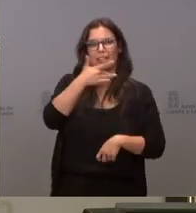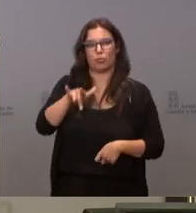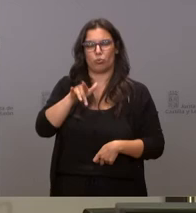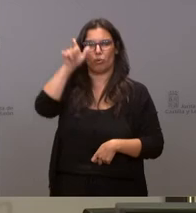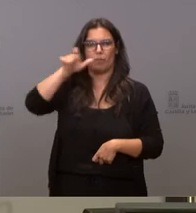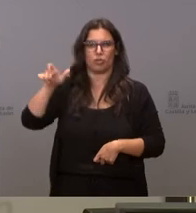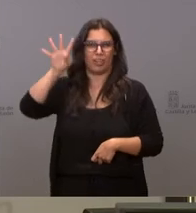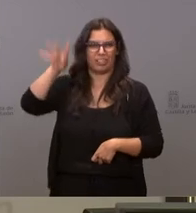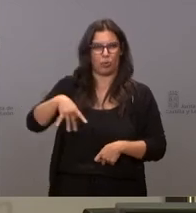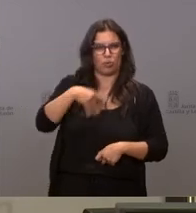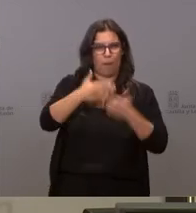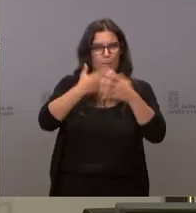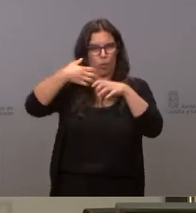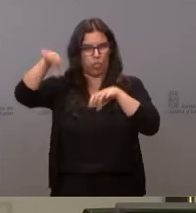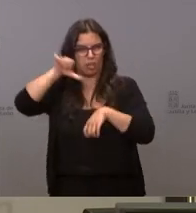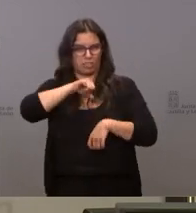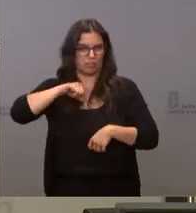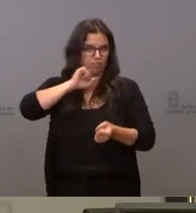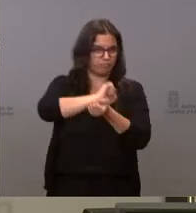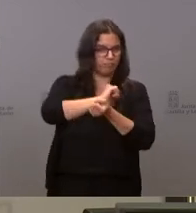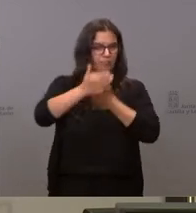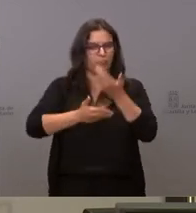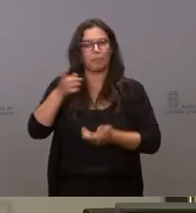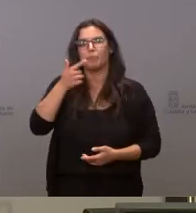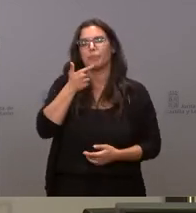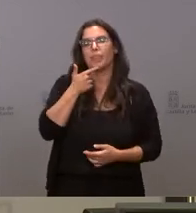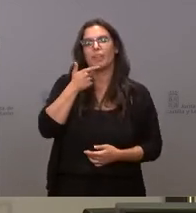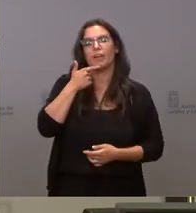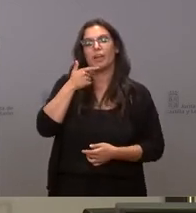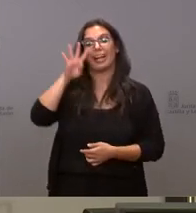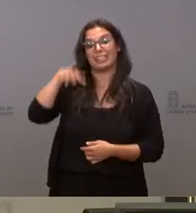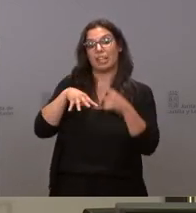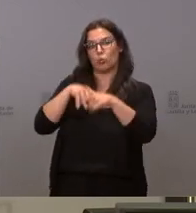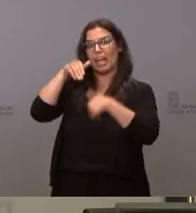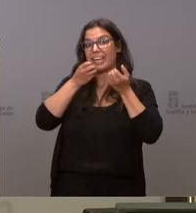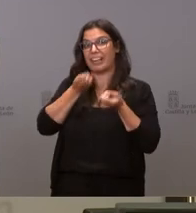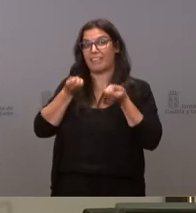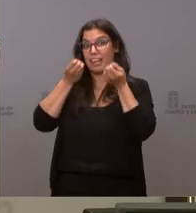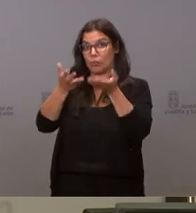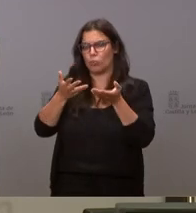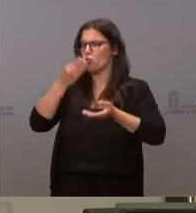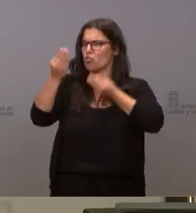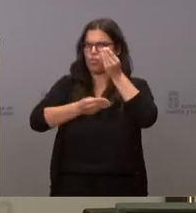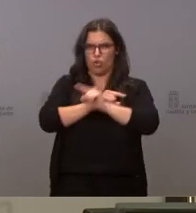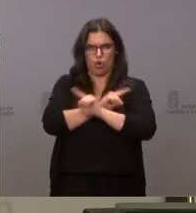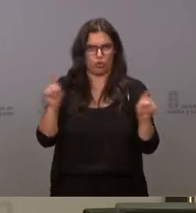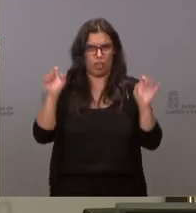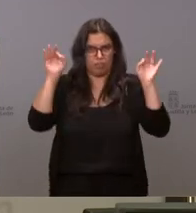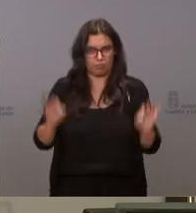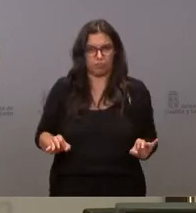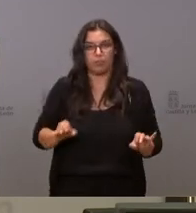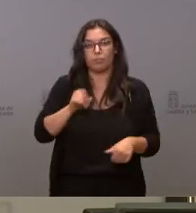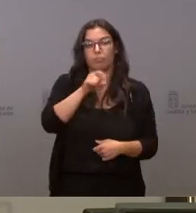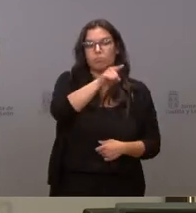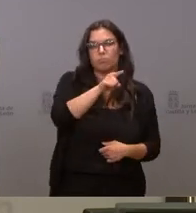proceso él garantizó que no se iba a celebrar un referéndum en Cataluña no sé cuál es la opinión de Castilla y León sobre esta